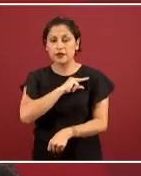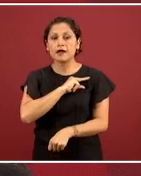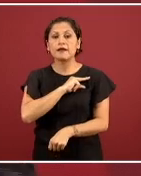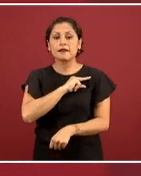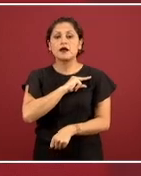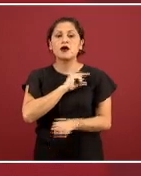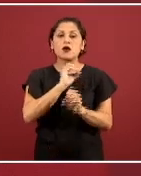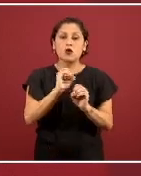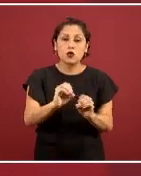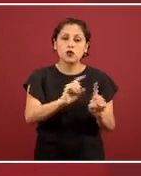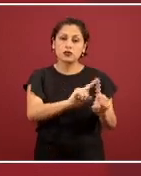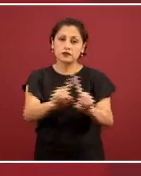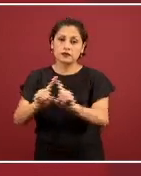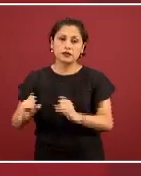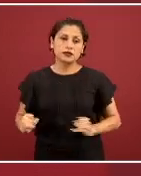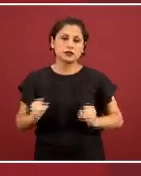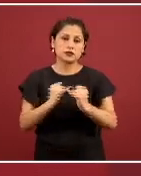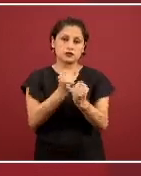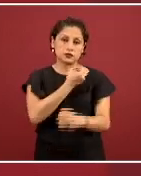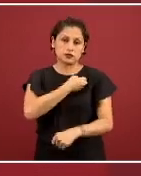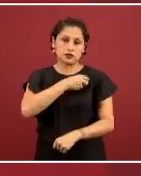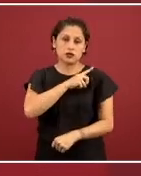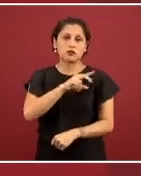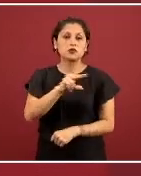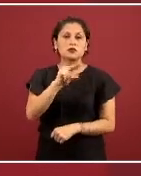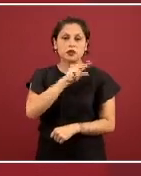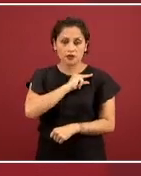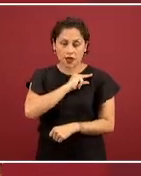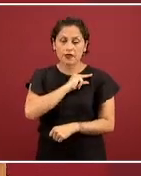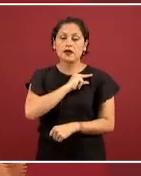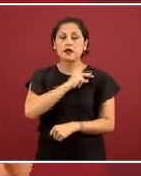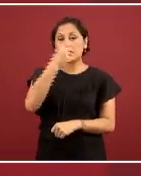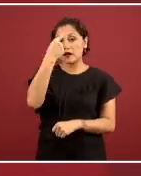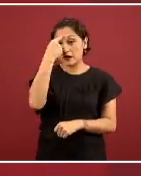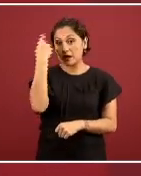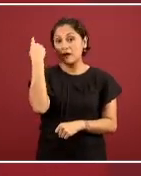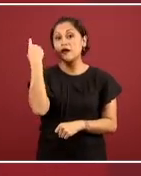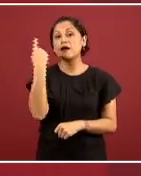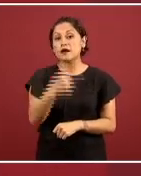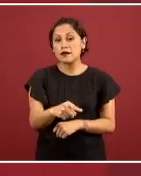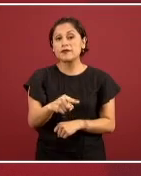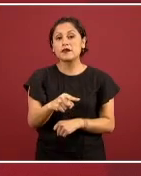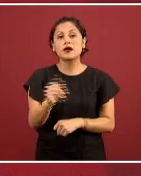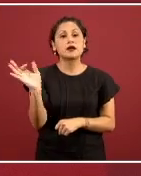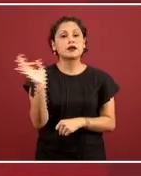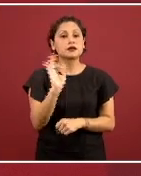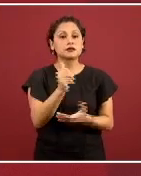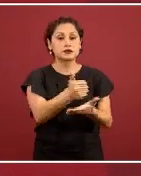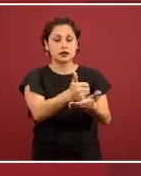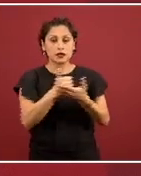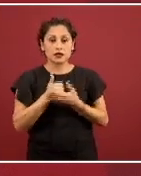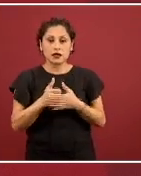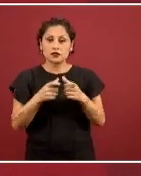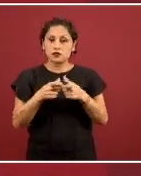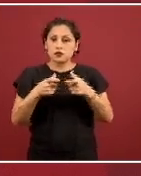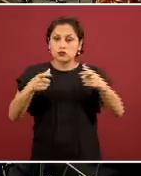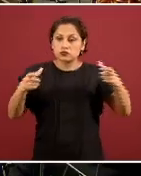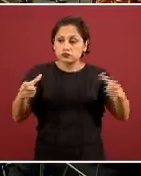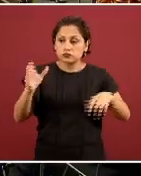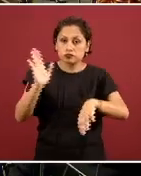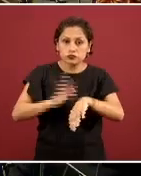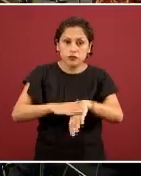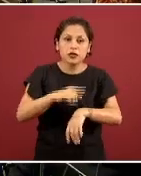médica y lo que esto puede significar para la expansión de capacidades de atención a COVID en México.